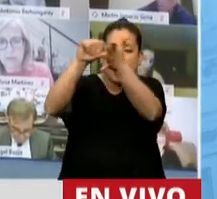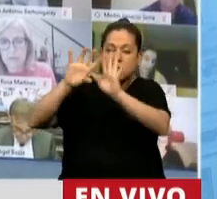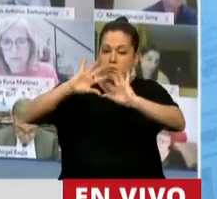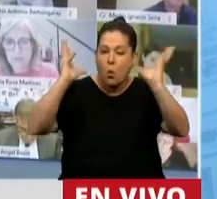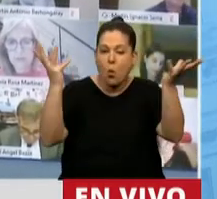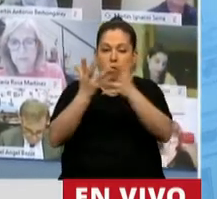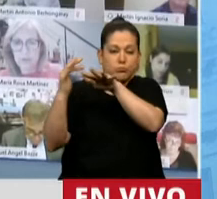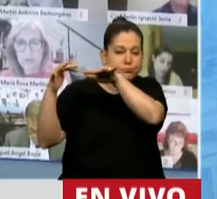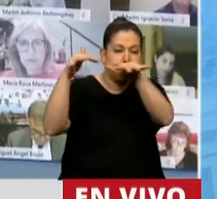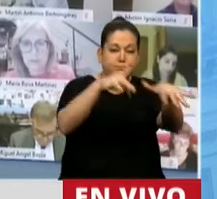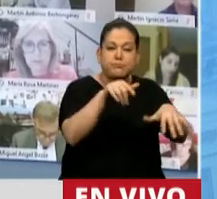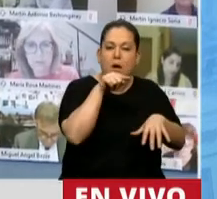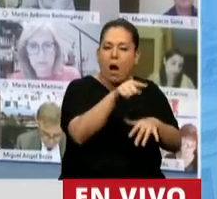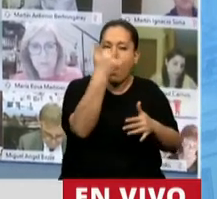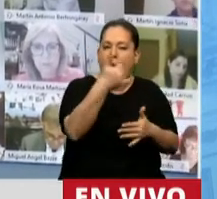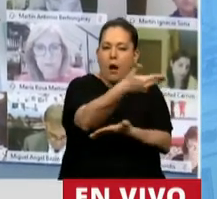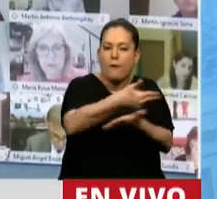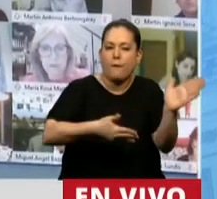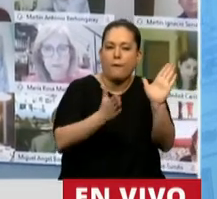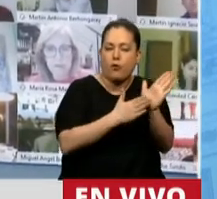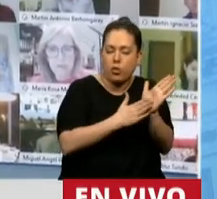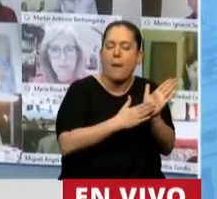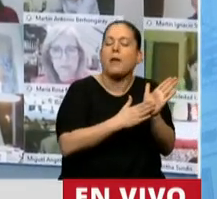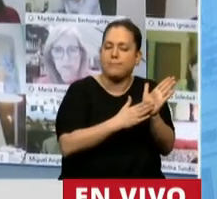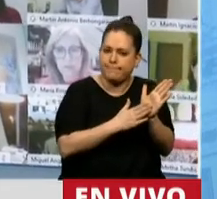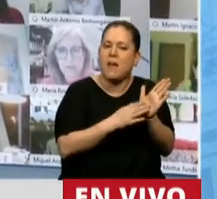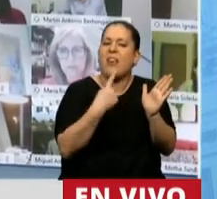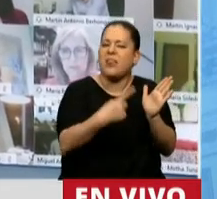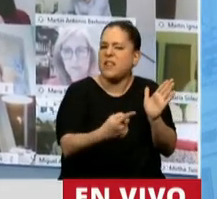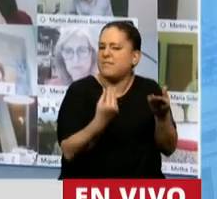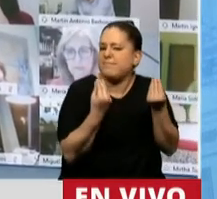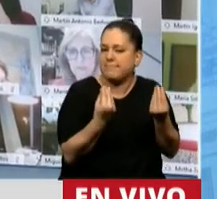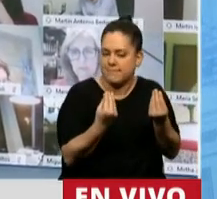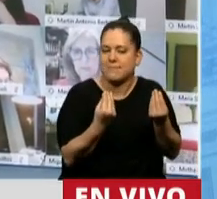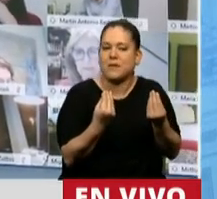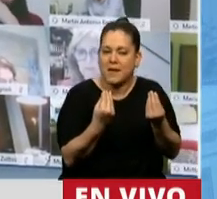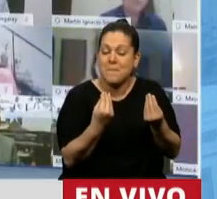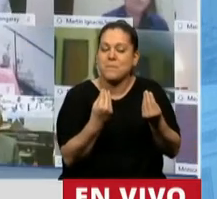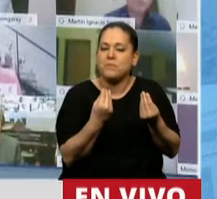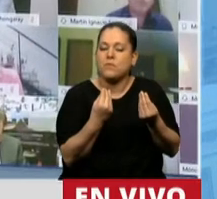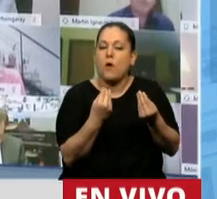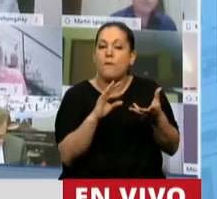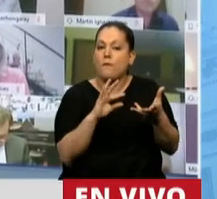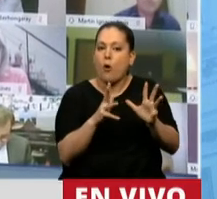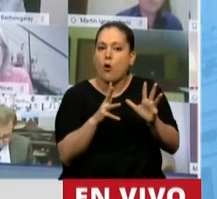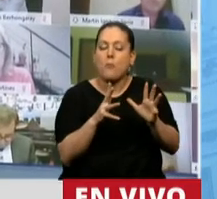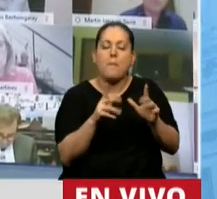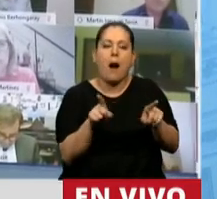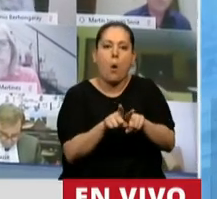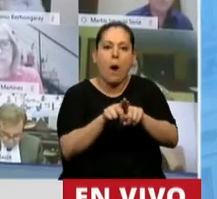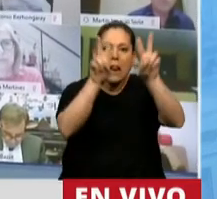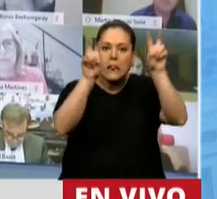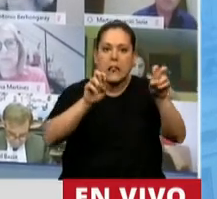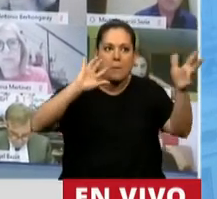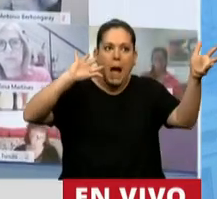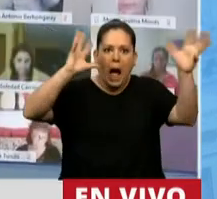principios se encuentra fundamento el Acuerdo de Casú, planteó que el mejor modo de tratar las cuestiones